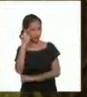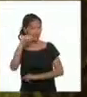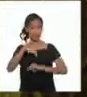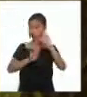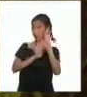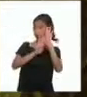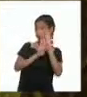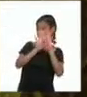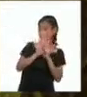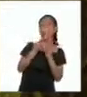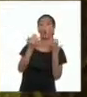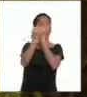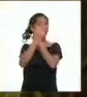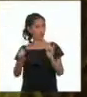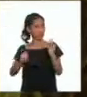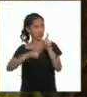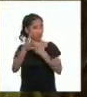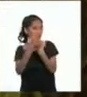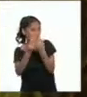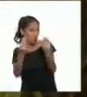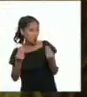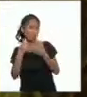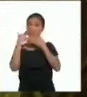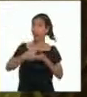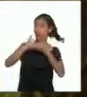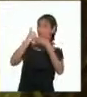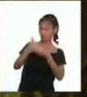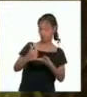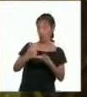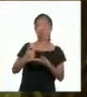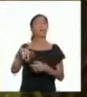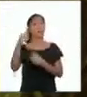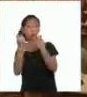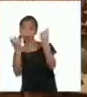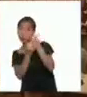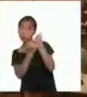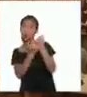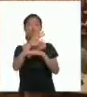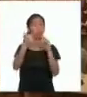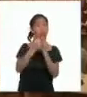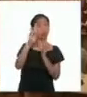proceso de la independencia hubo muchas personas importantes que ayudaron a construir la República del Perú.